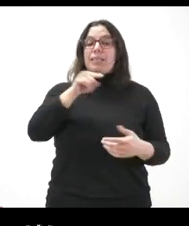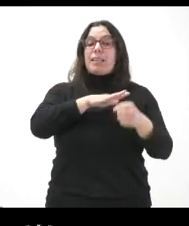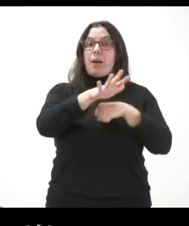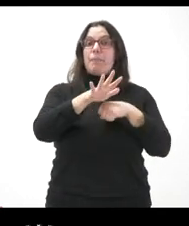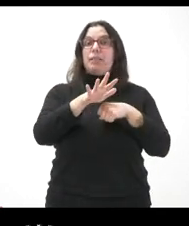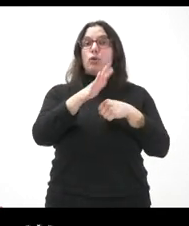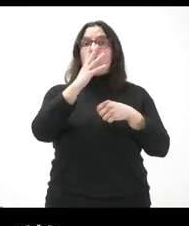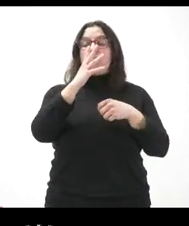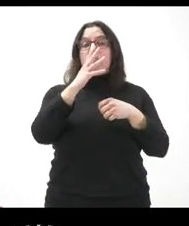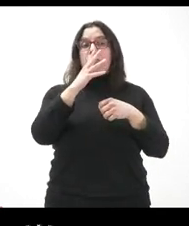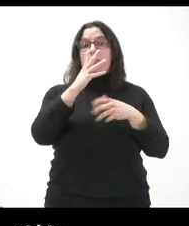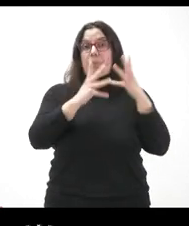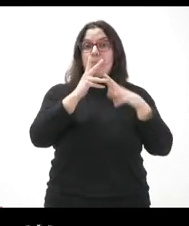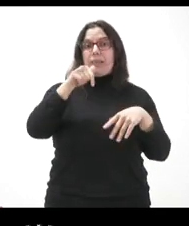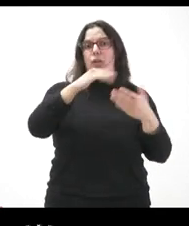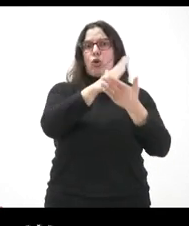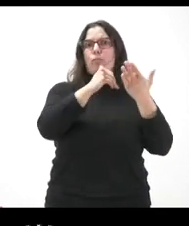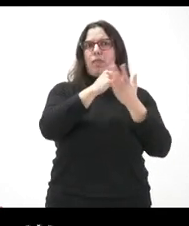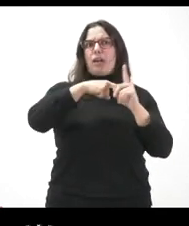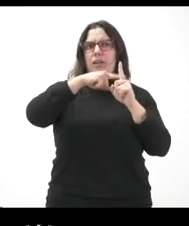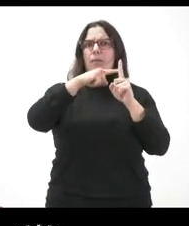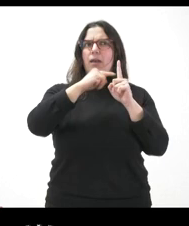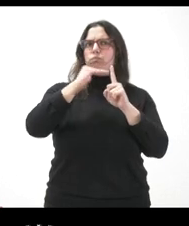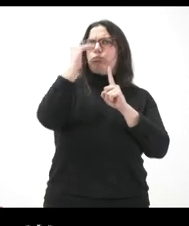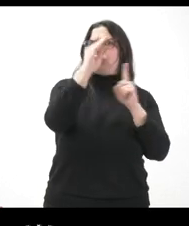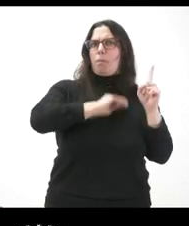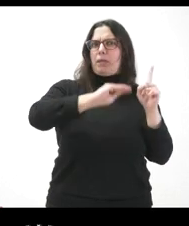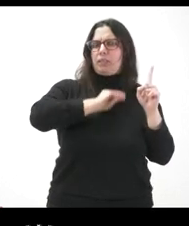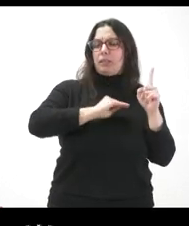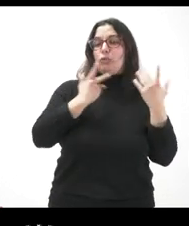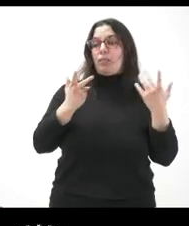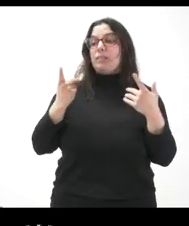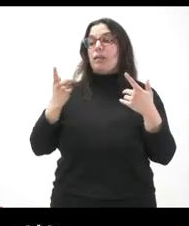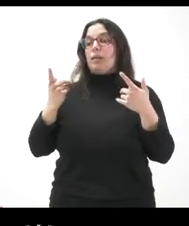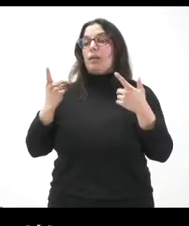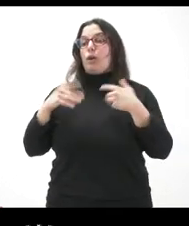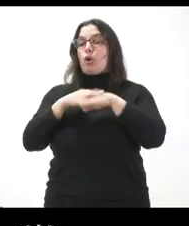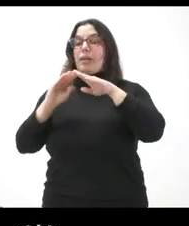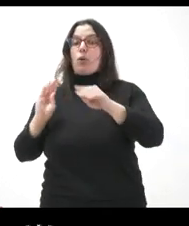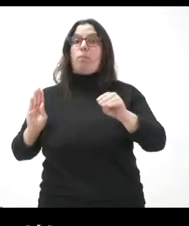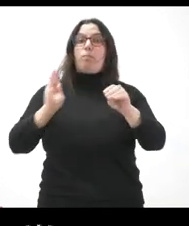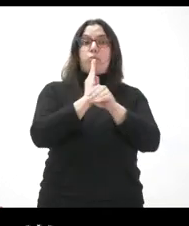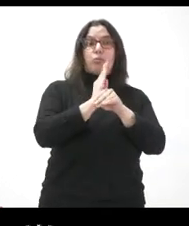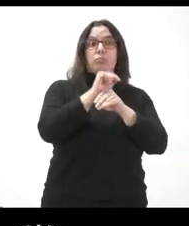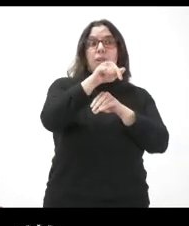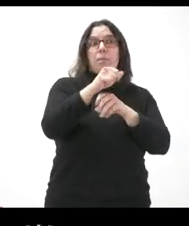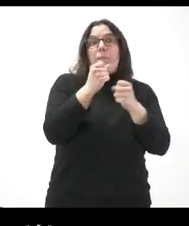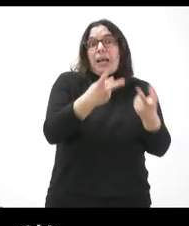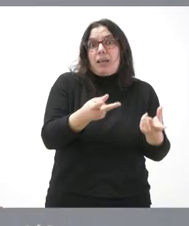el ámbito de las matemáticas, la comunidad está en un nivel bastante alto. ¿Este dinero, cuando llegue, a qué lo van a destinar?